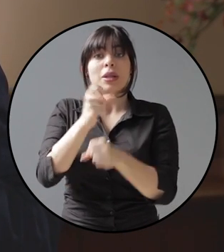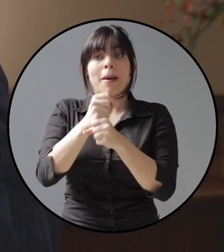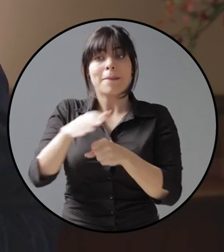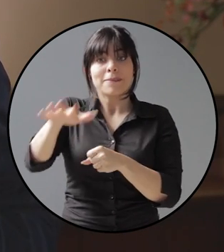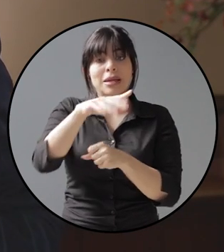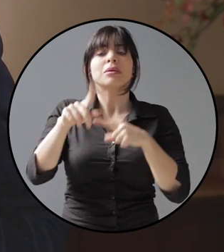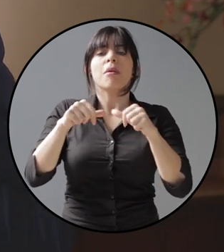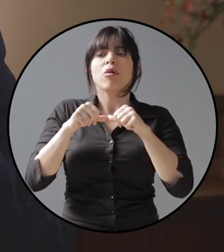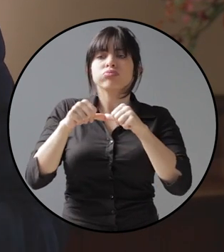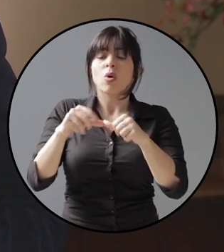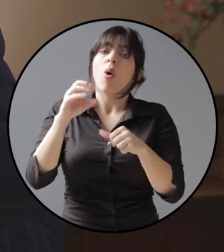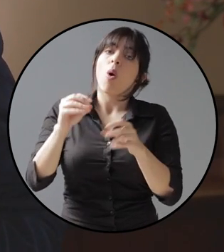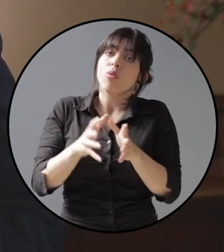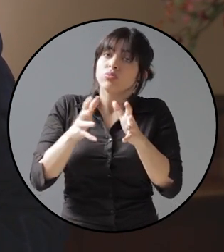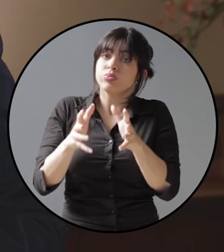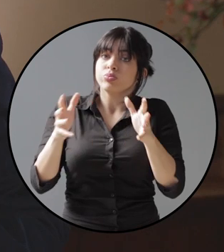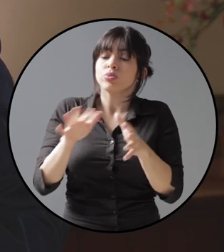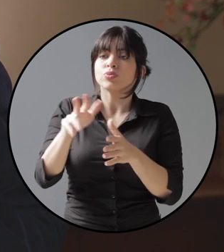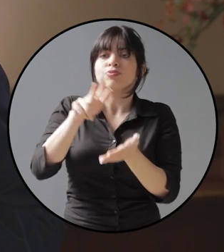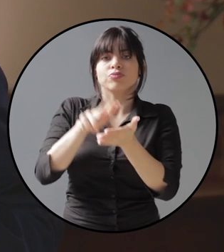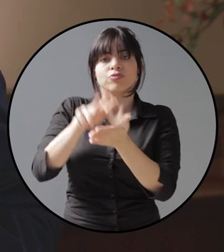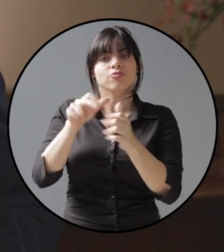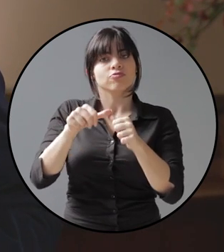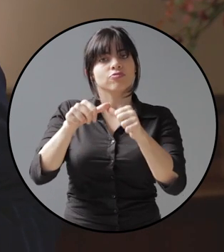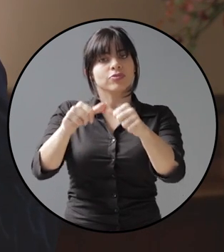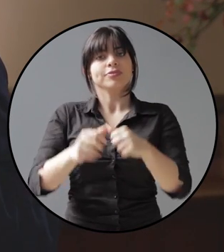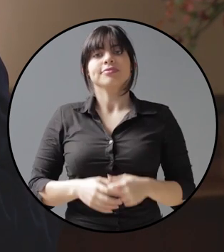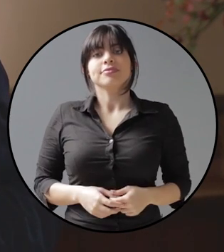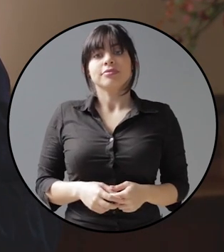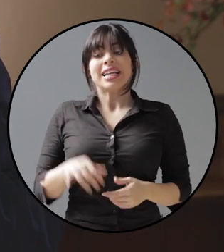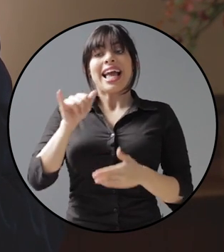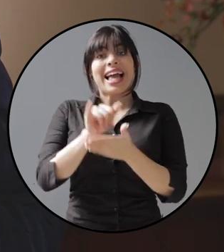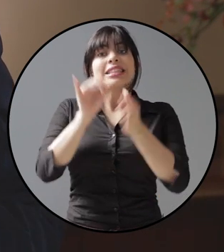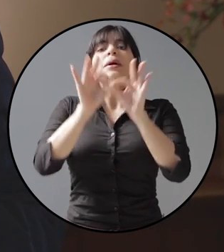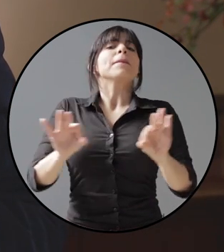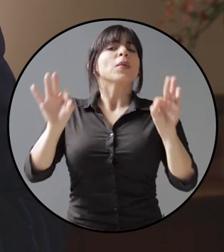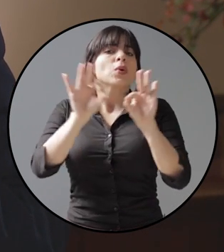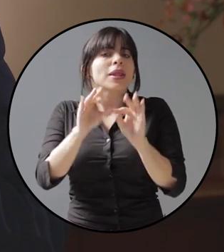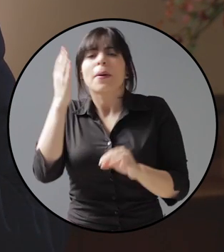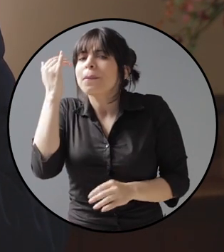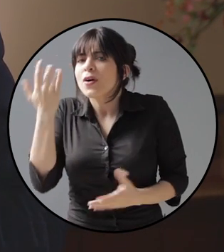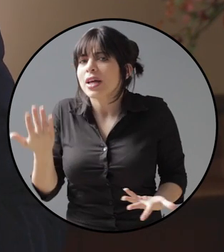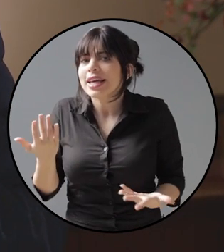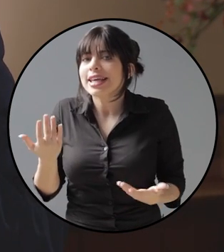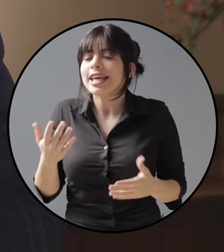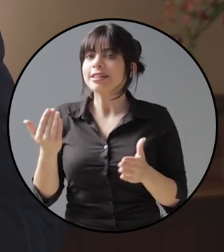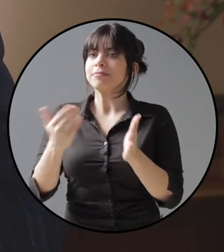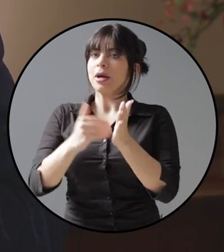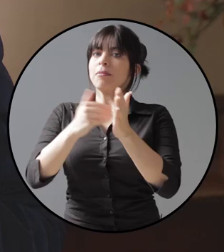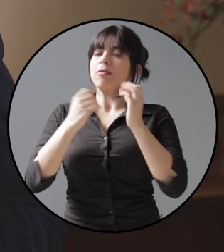mantendrá o aumentará sus contrataciones. Esto es importante porque se está